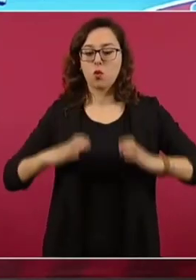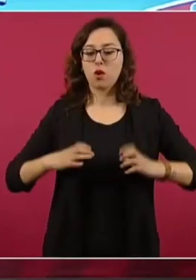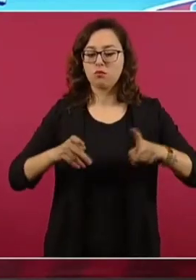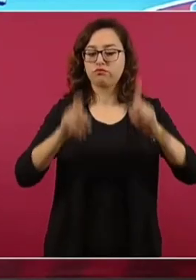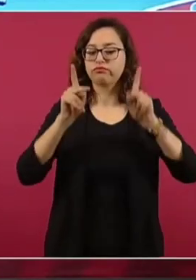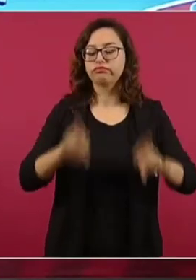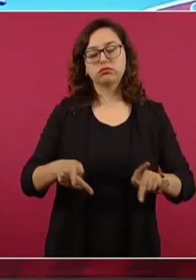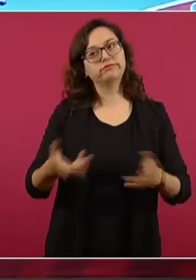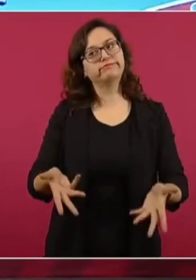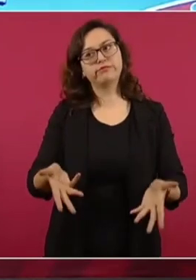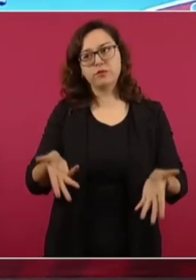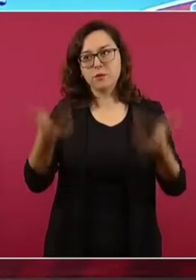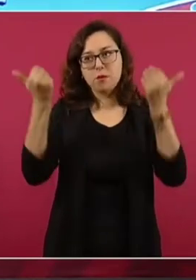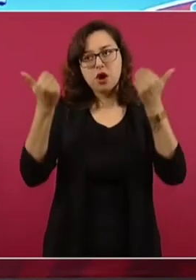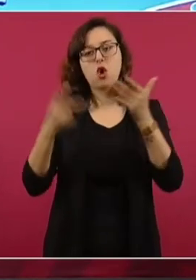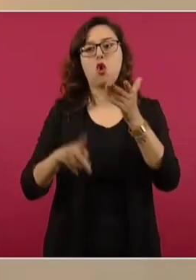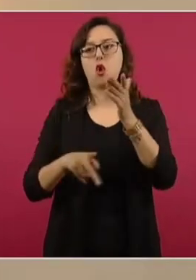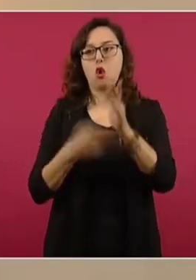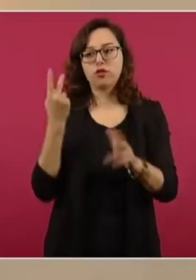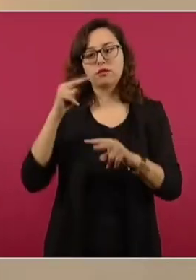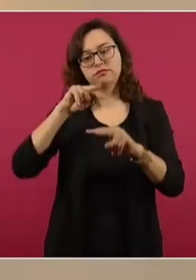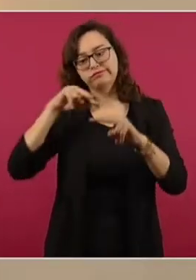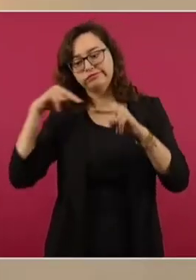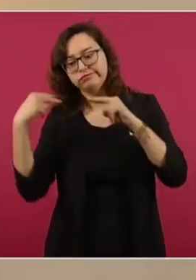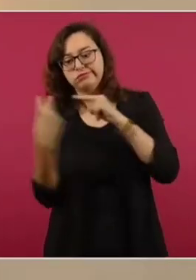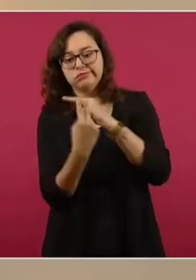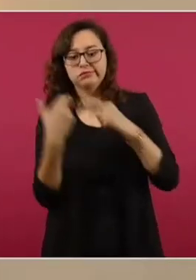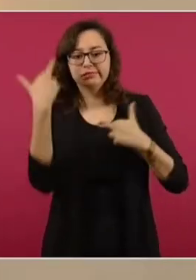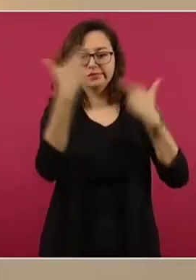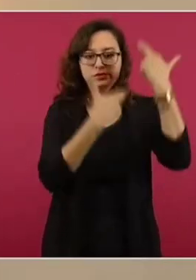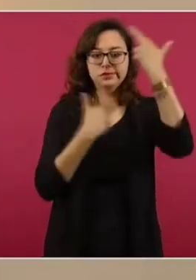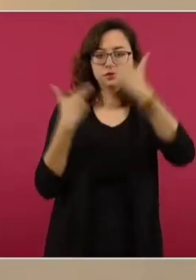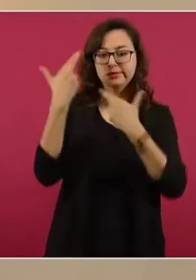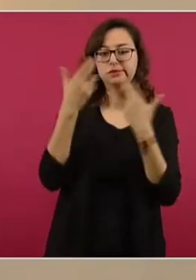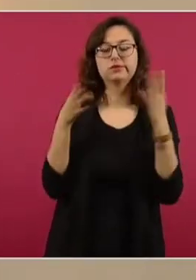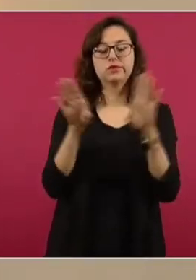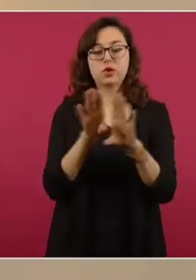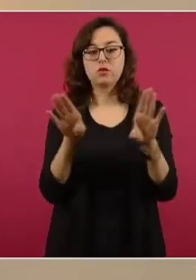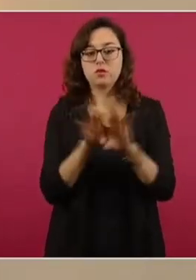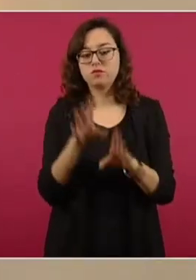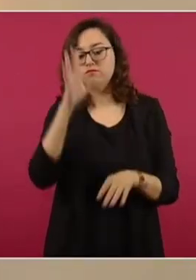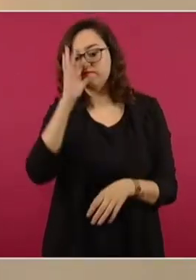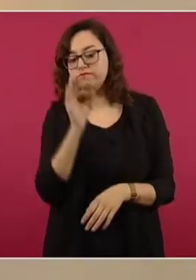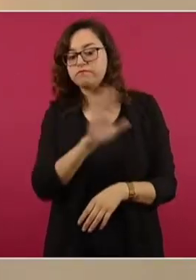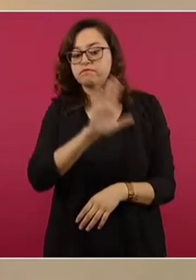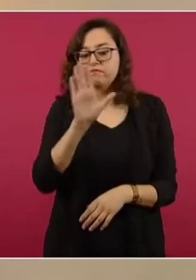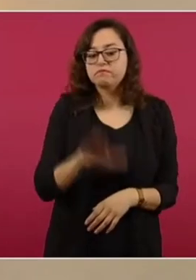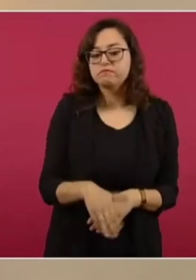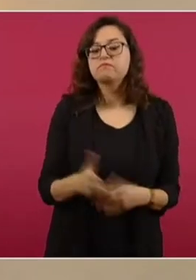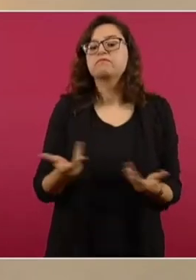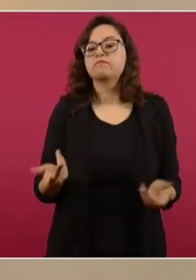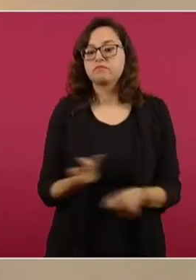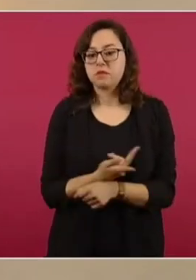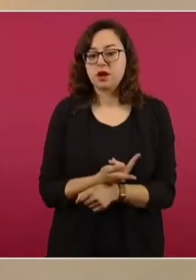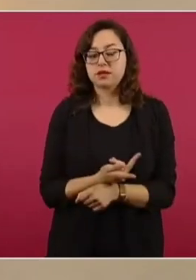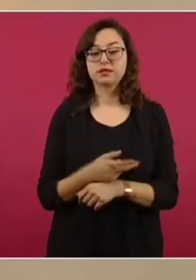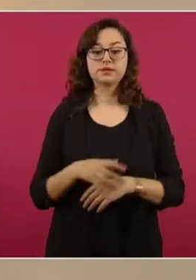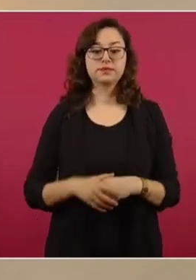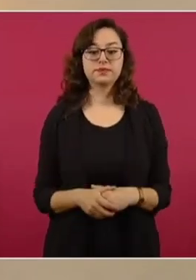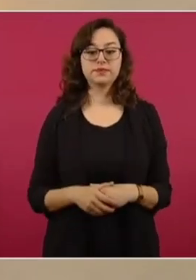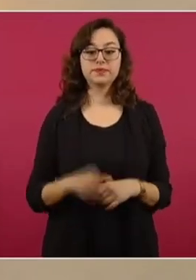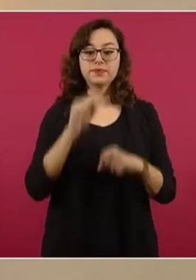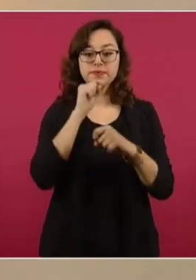Basaldúa, a efecto de homologar criterios forenses sobre la causa de la muerte. Señalar también que